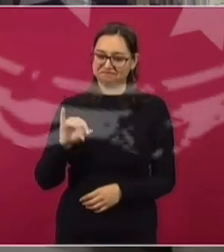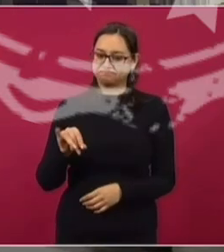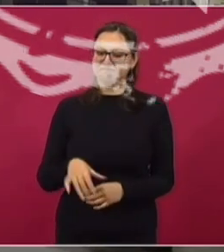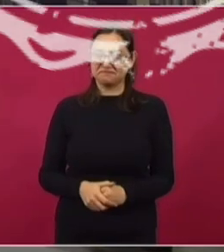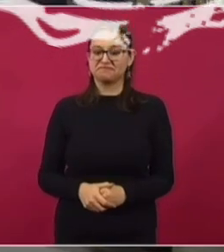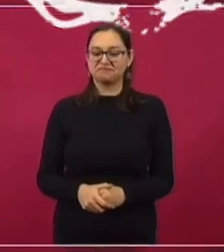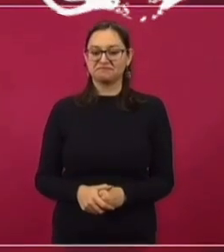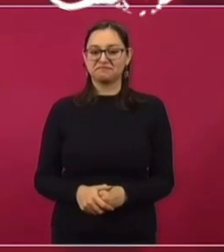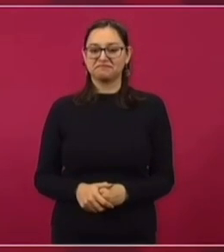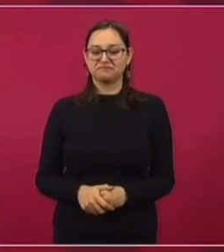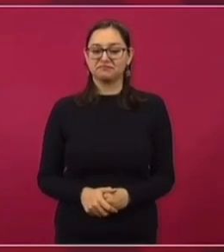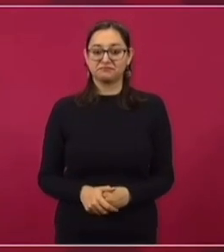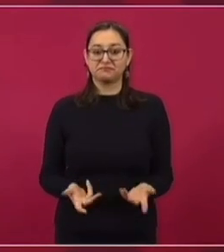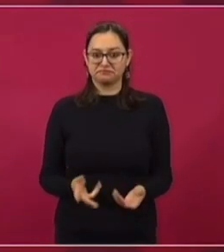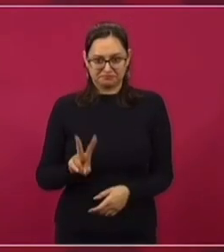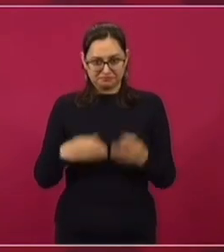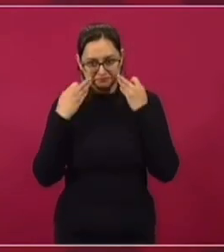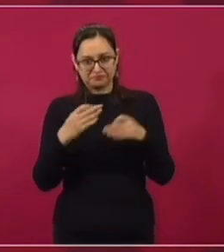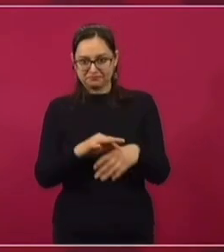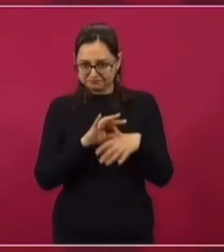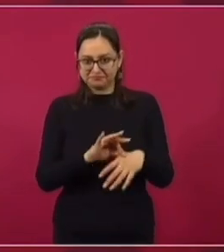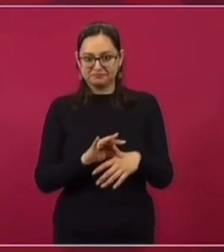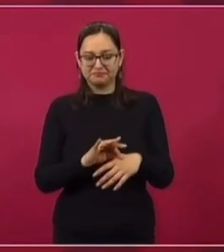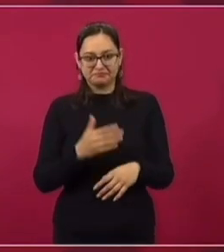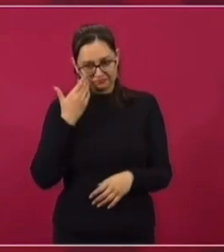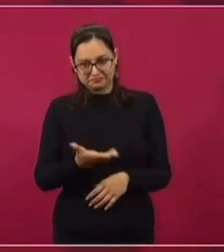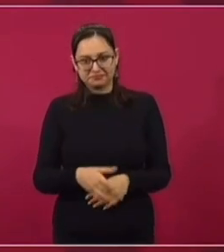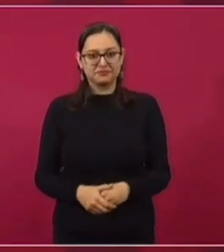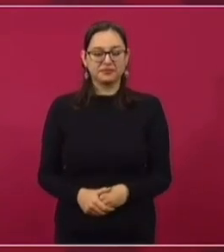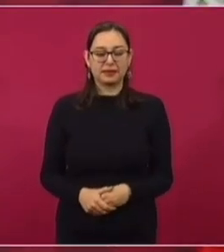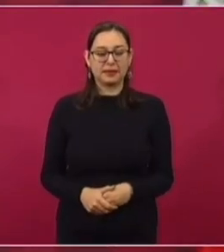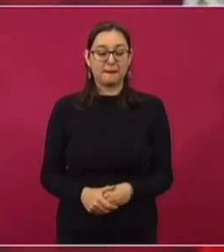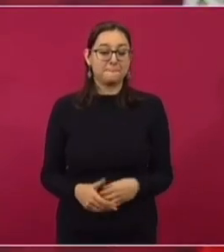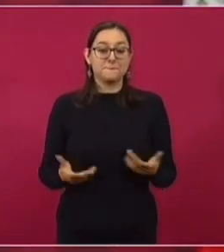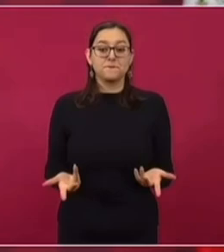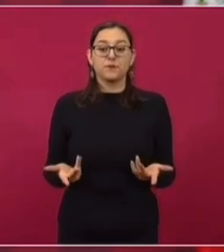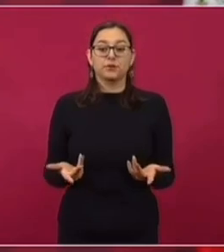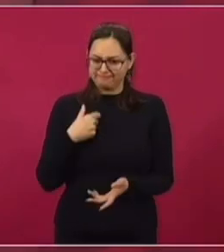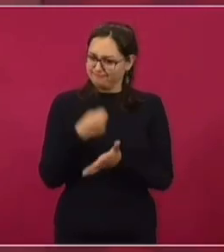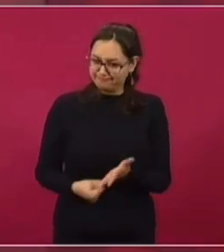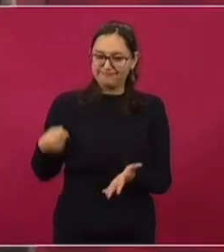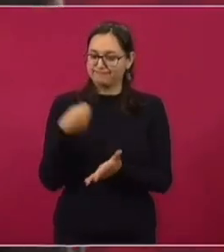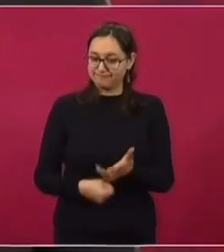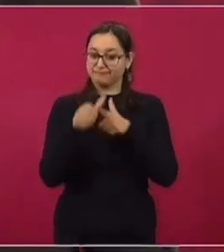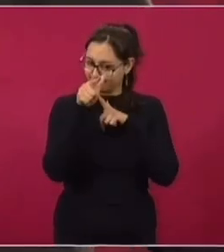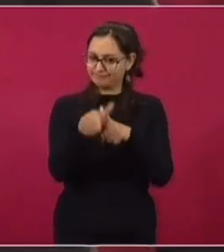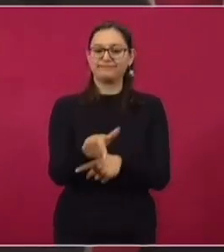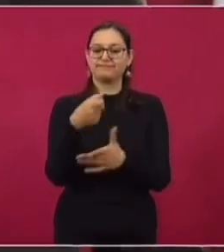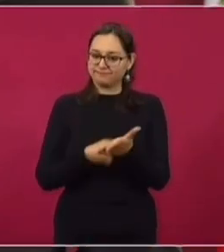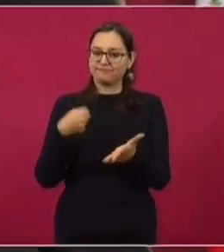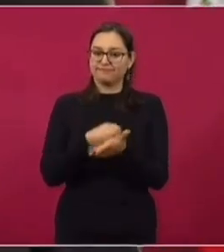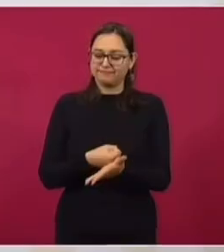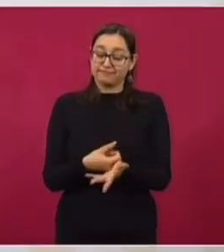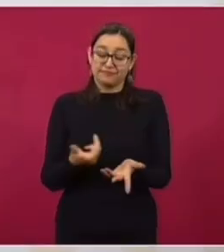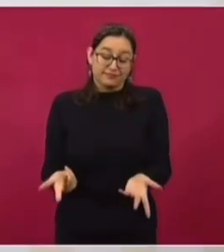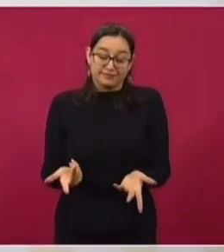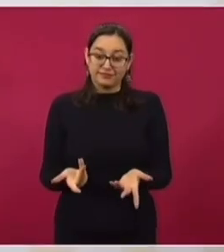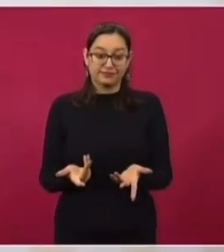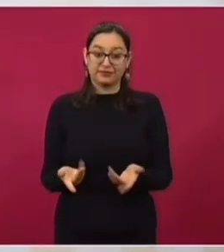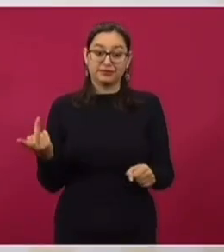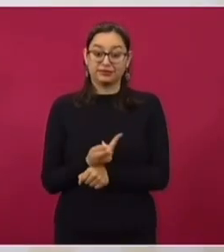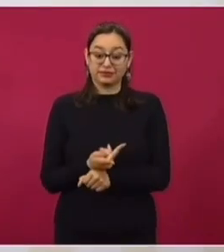Y son hechos, no palabras, porque una de las características de la época